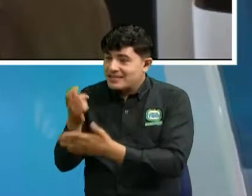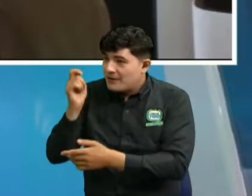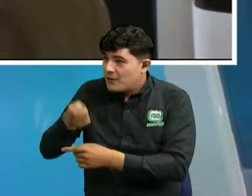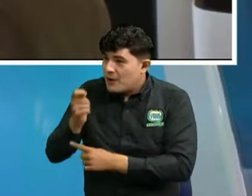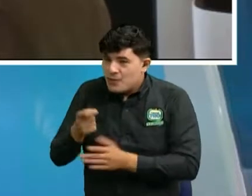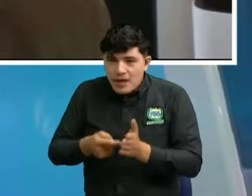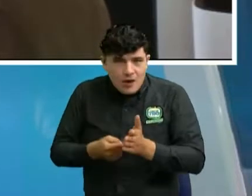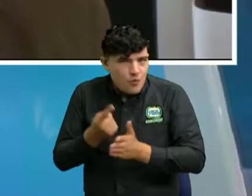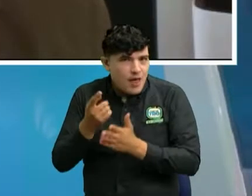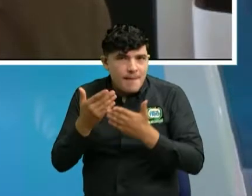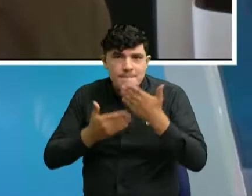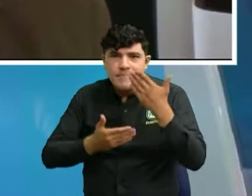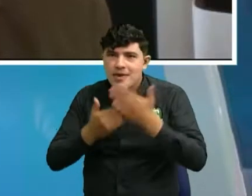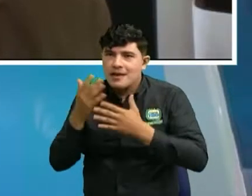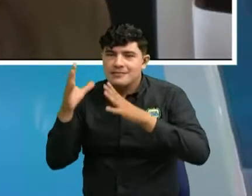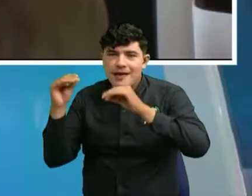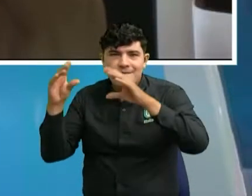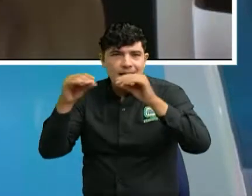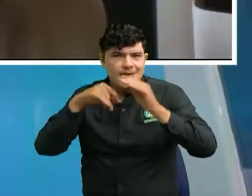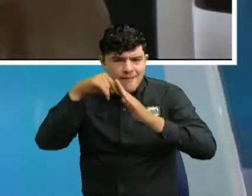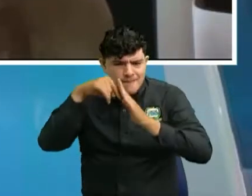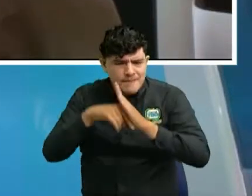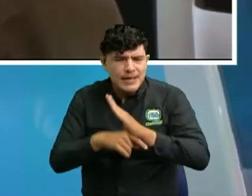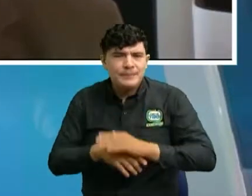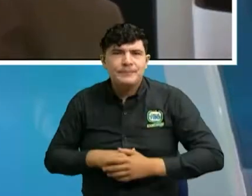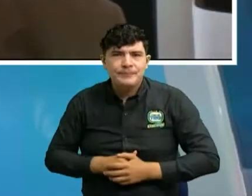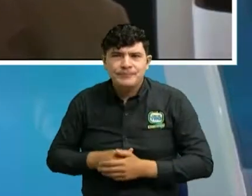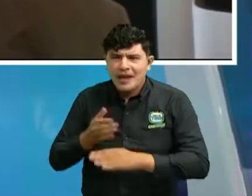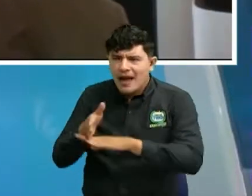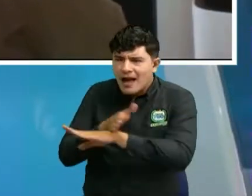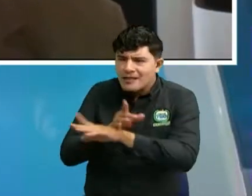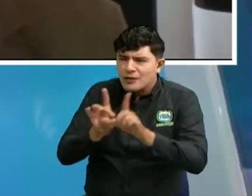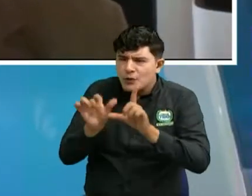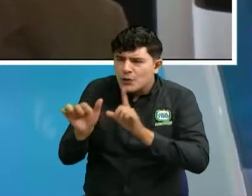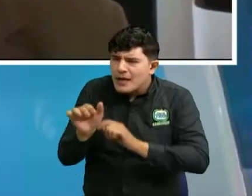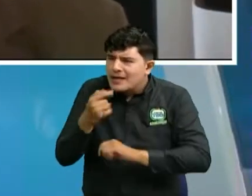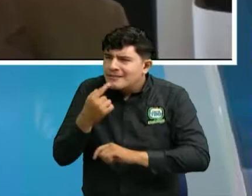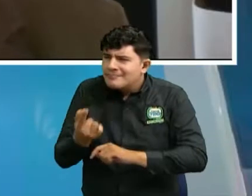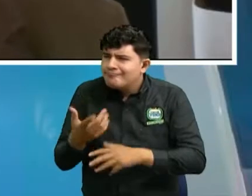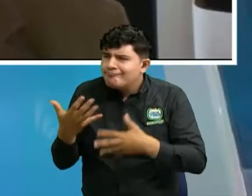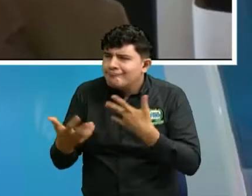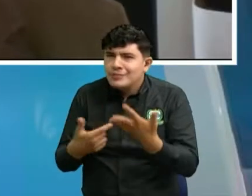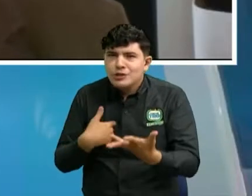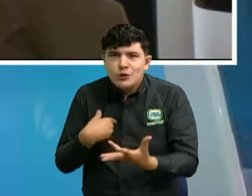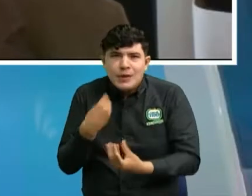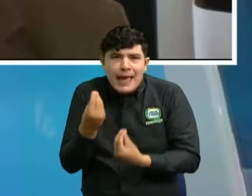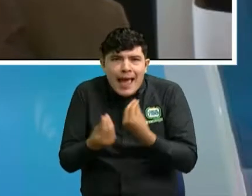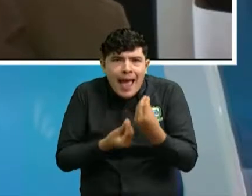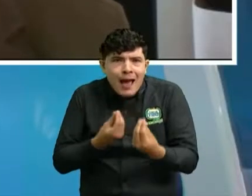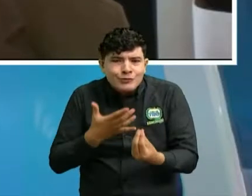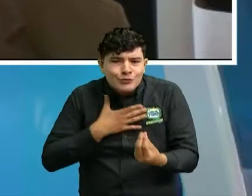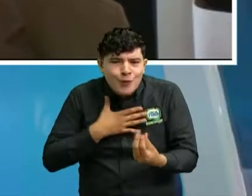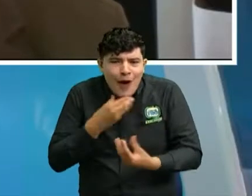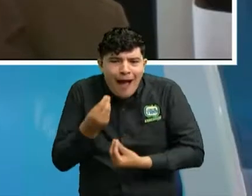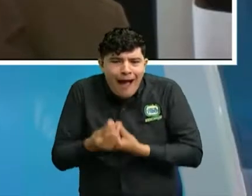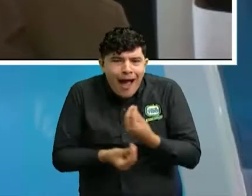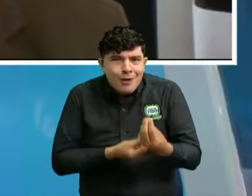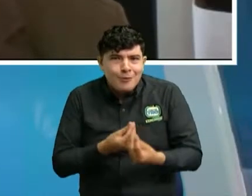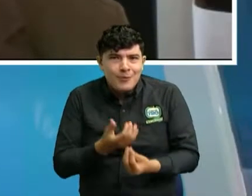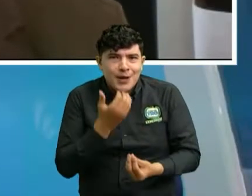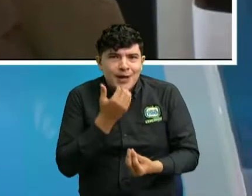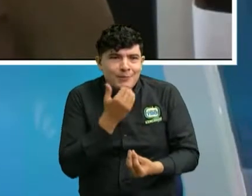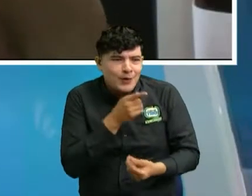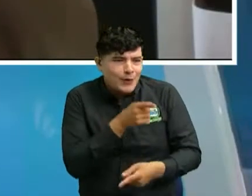materia a hablar un poco de esta situación que contemplaba la doctora Marlene. ¿Yo qué puedo hacer cuando empiezan mis